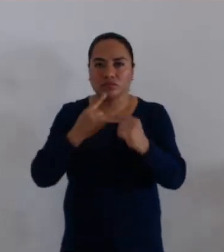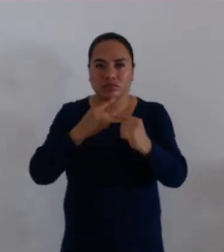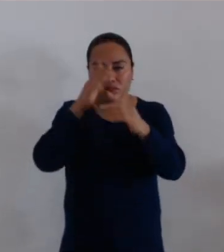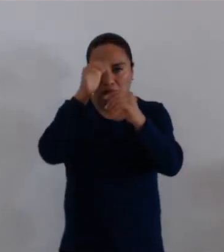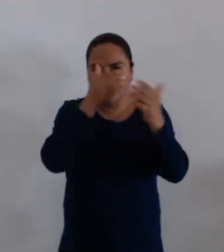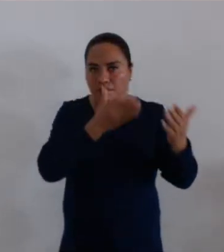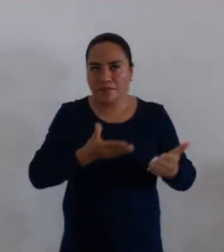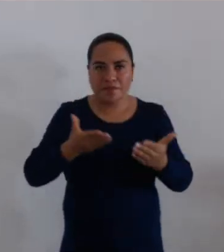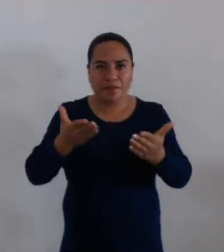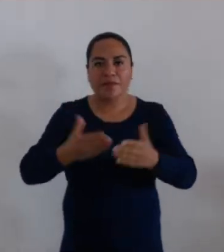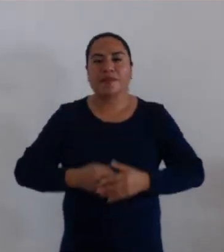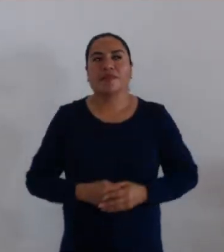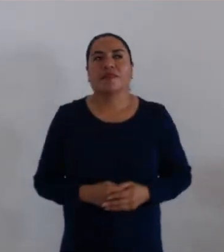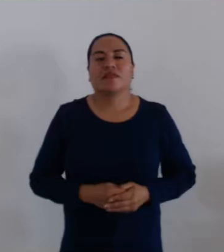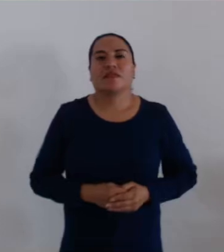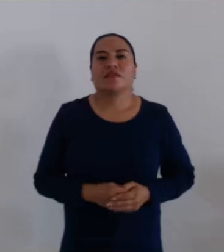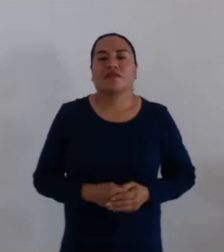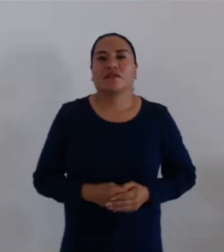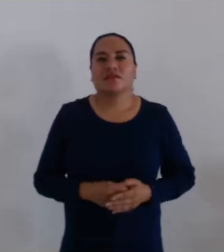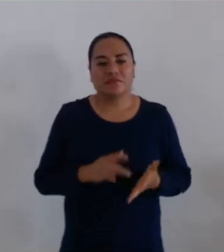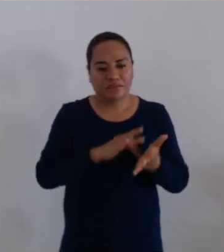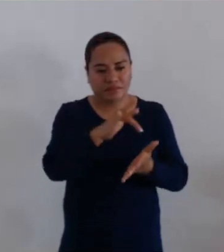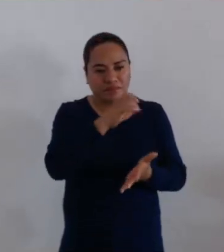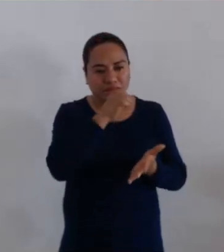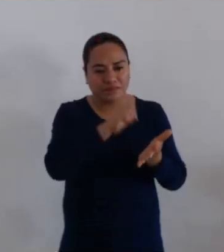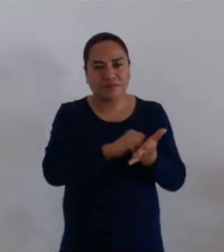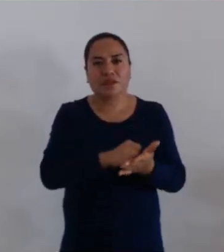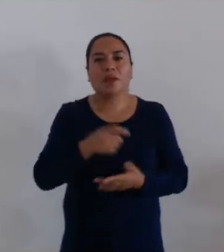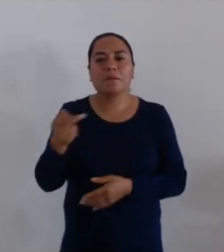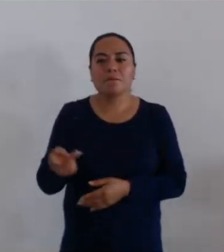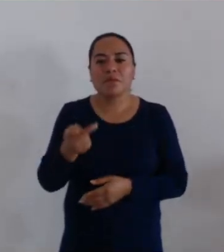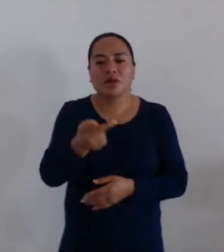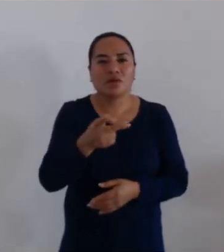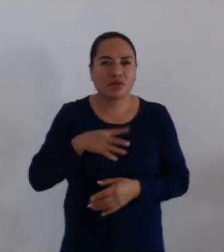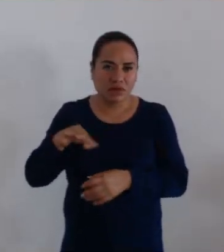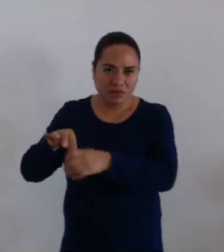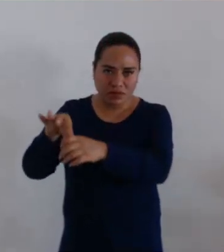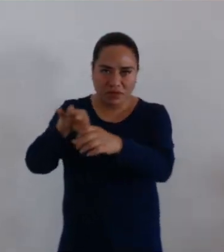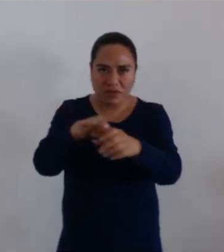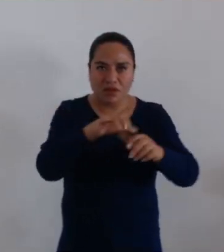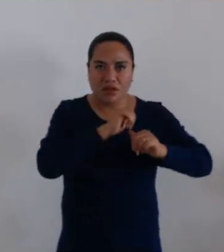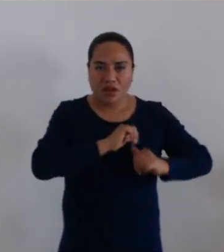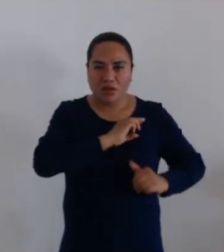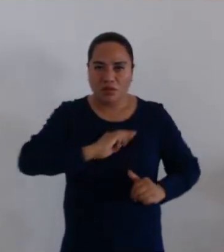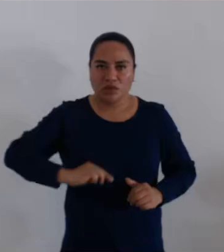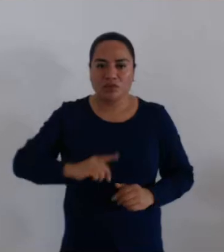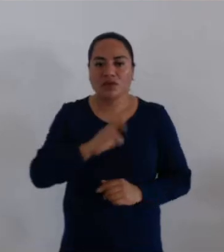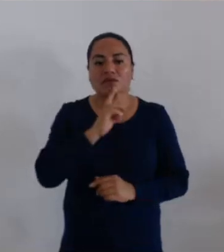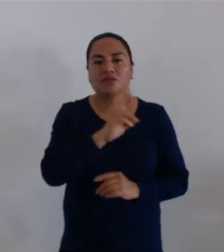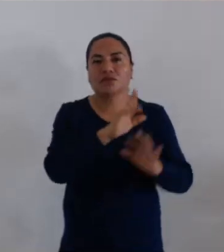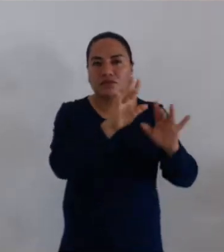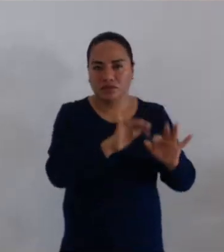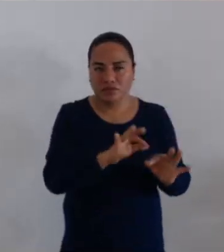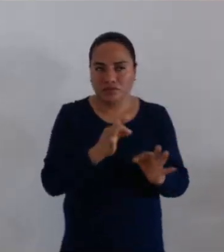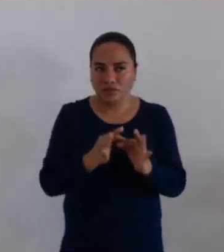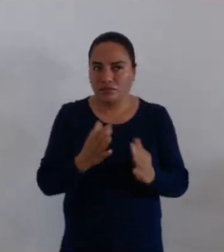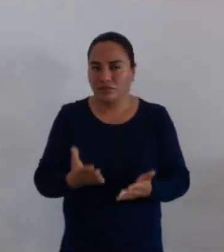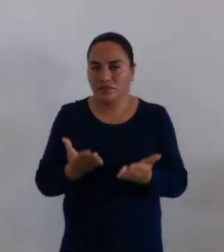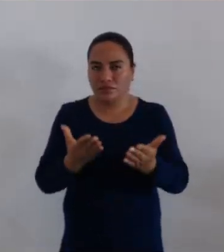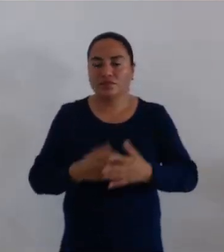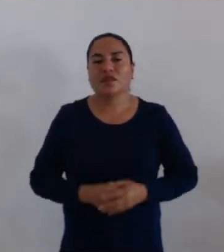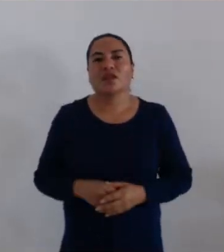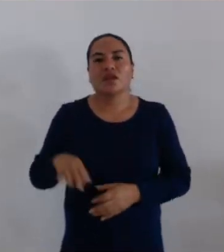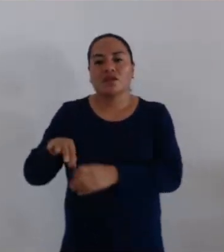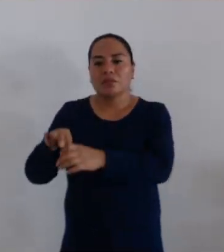señoras y señores concejales. Gracias, secretaria Someta, la aprobación de este honorable Cabildo, el dictamen con el que acaba de dar cuenta. En